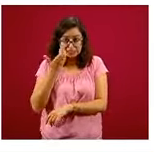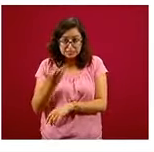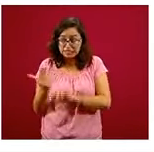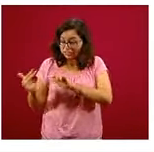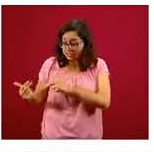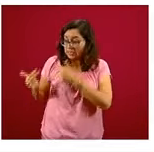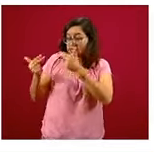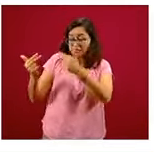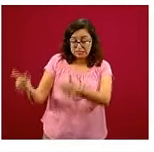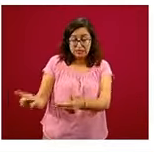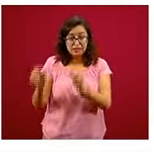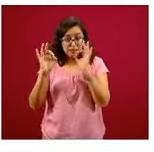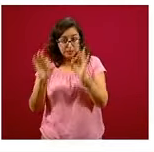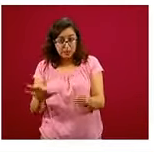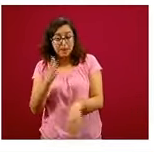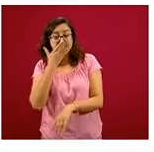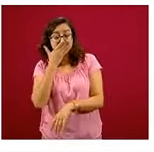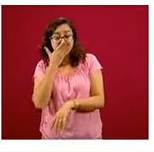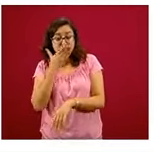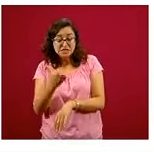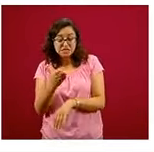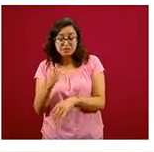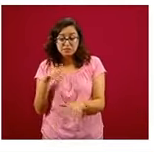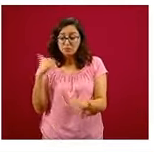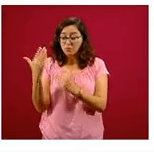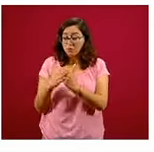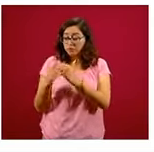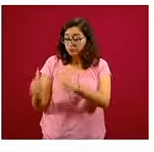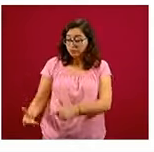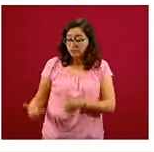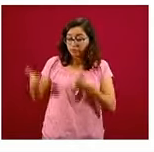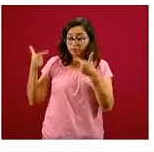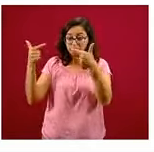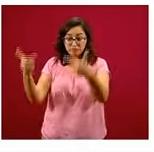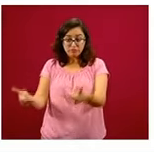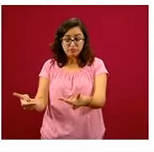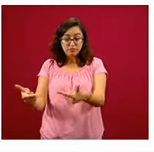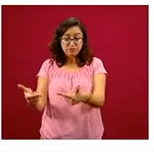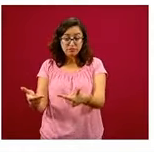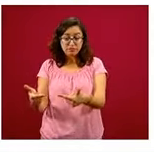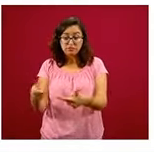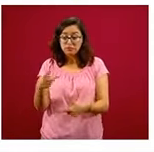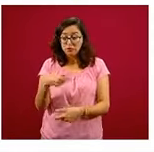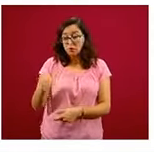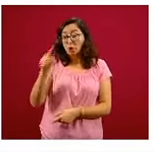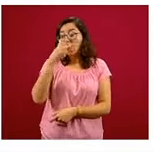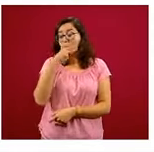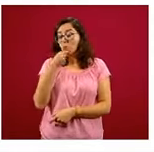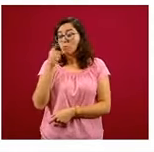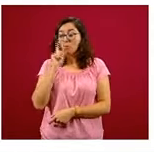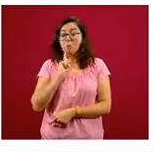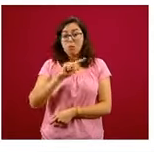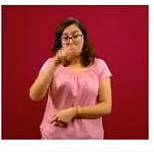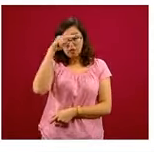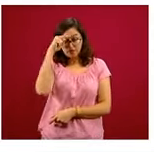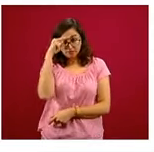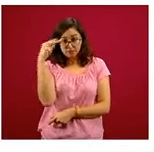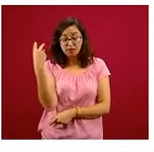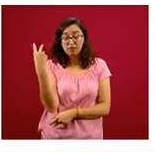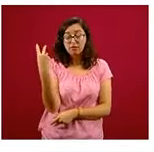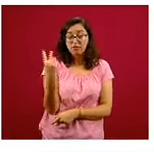Si queremos que la siguiente generación sea una generación de mexicanas y mexicanos